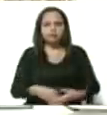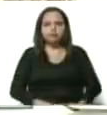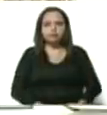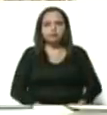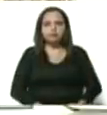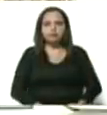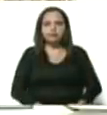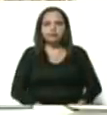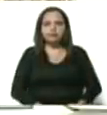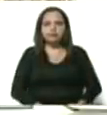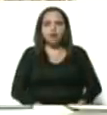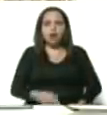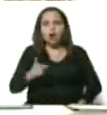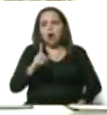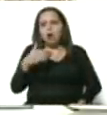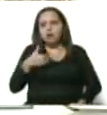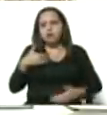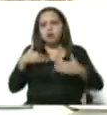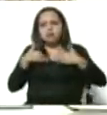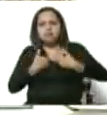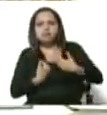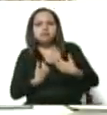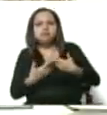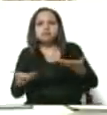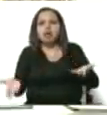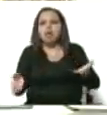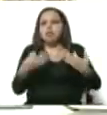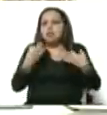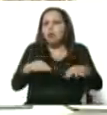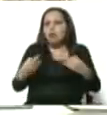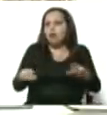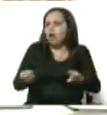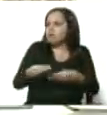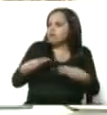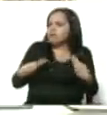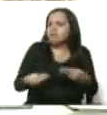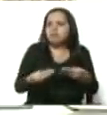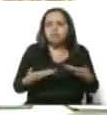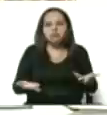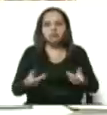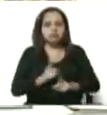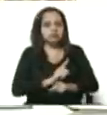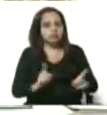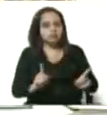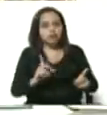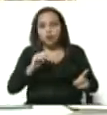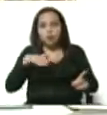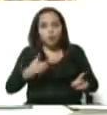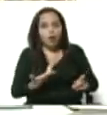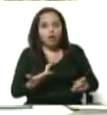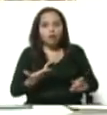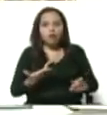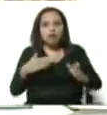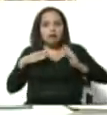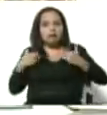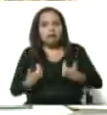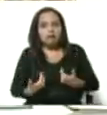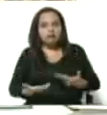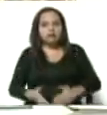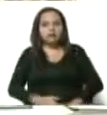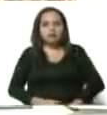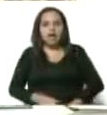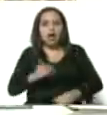O uno se relaja. Escalona, uno se relaja a veces. No podemos relajarnos. A veces uno se emociona.